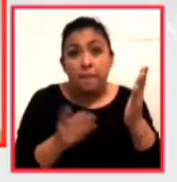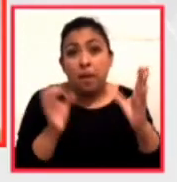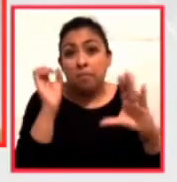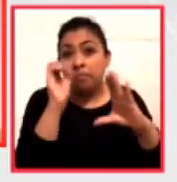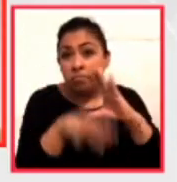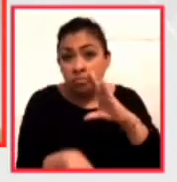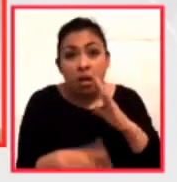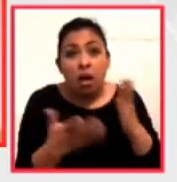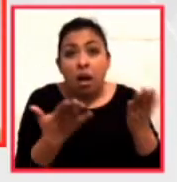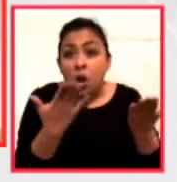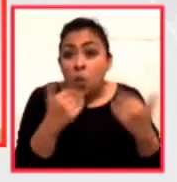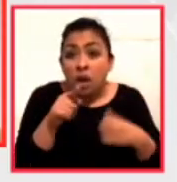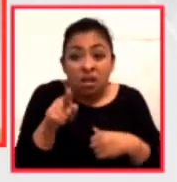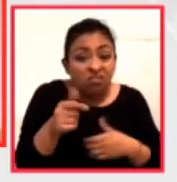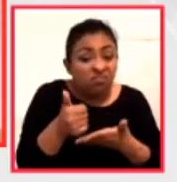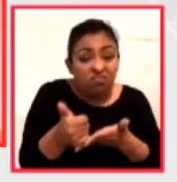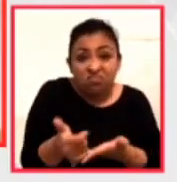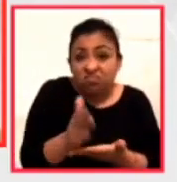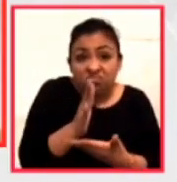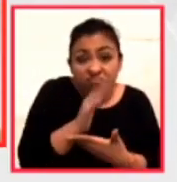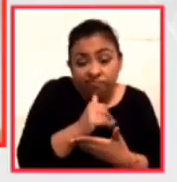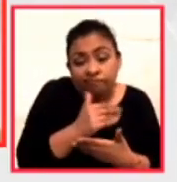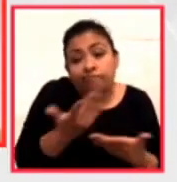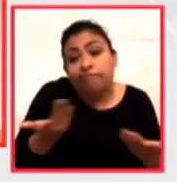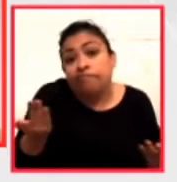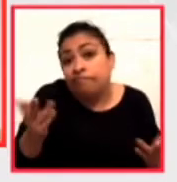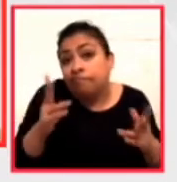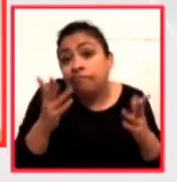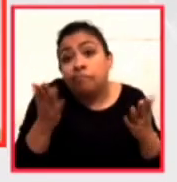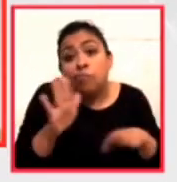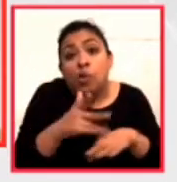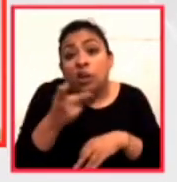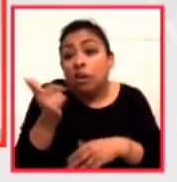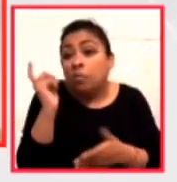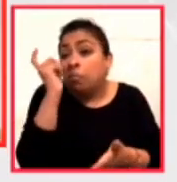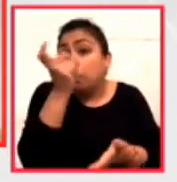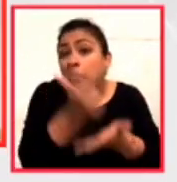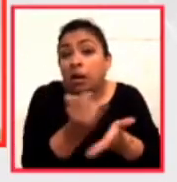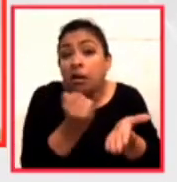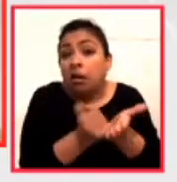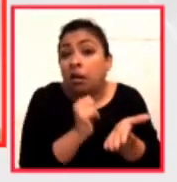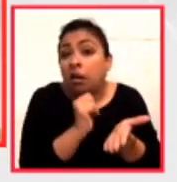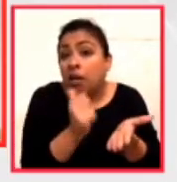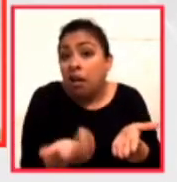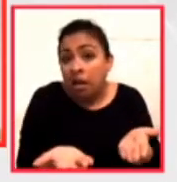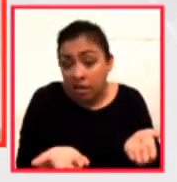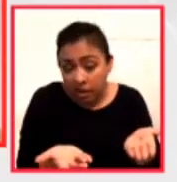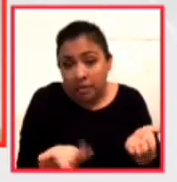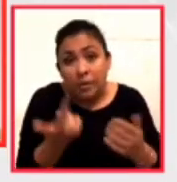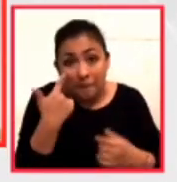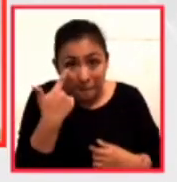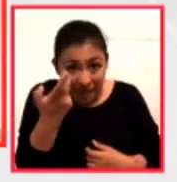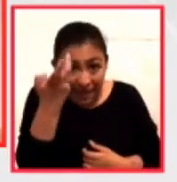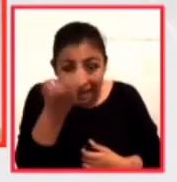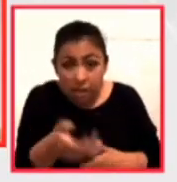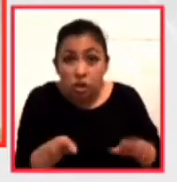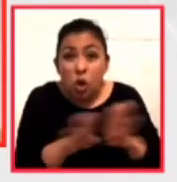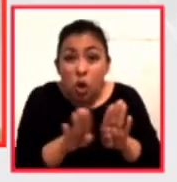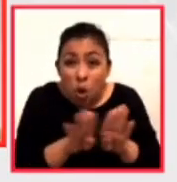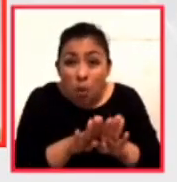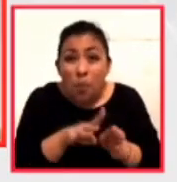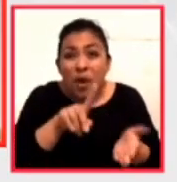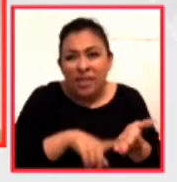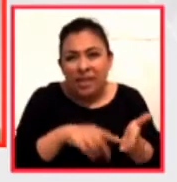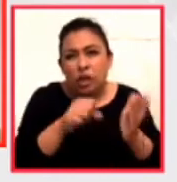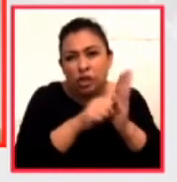disponible para ti la ayuda, es por algún tema de la falta de pago de impuestos. Entonces, vean también cómo la construcción del